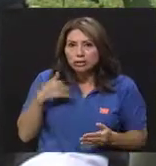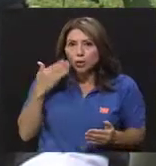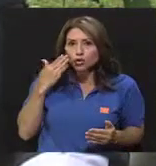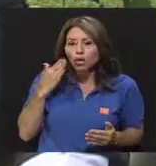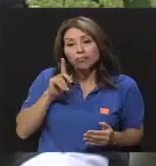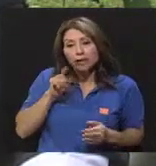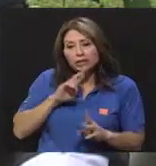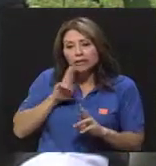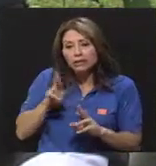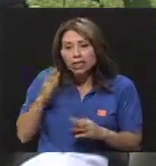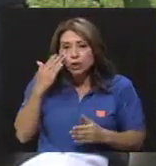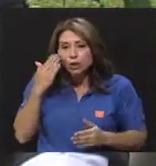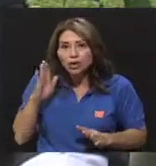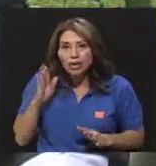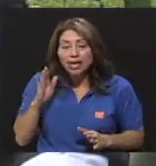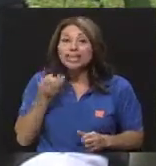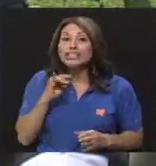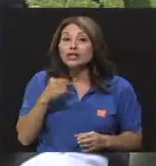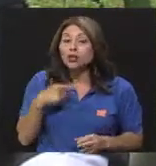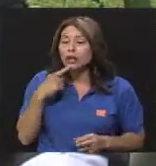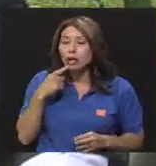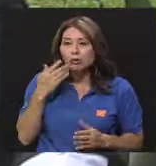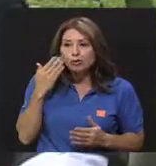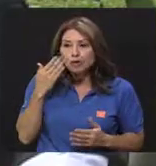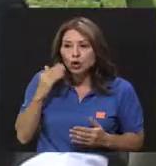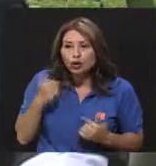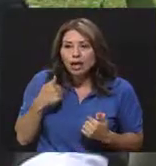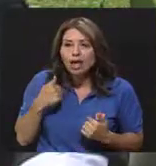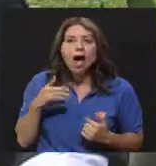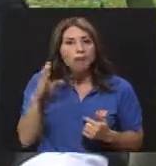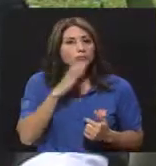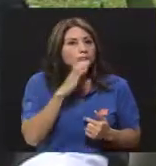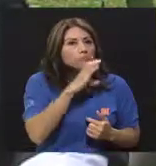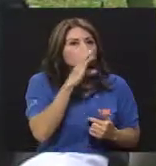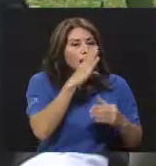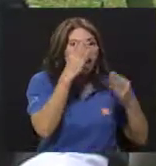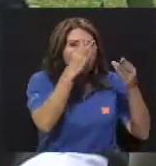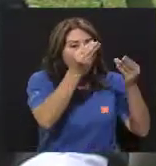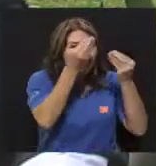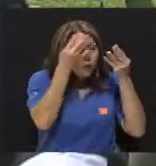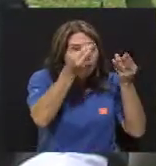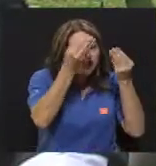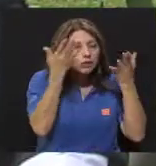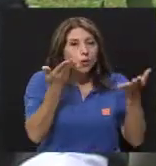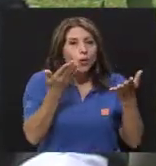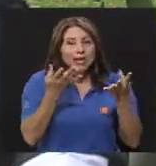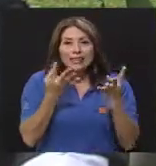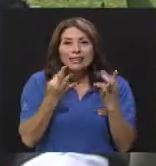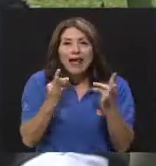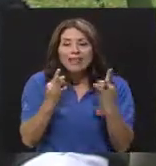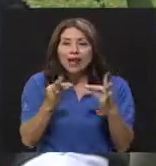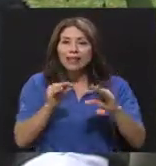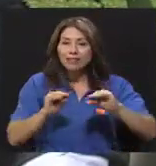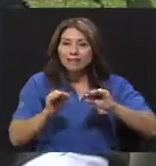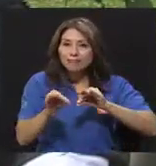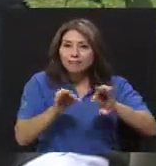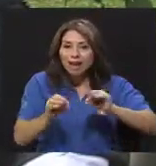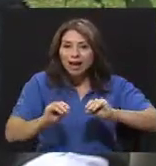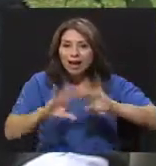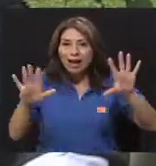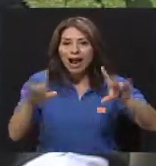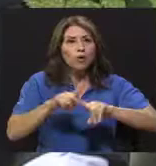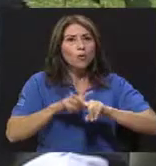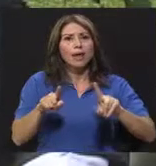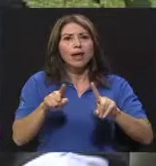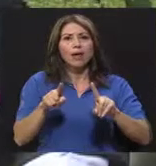Y cuando decimos no sé, decirle, vamos a buscar información. Vamos a tratar de aclararlo. Pero que la duda no se quede en el